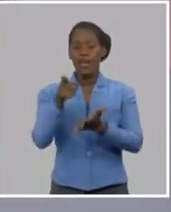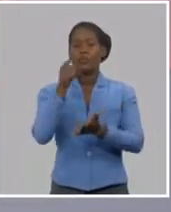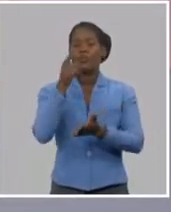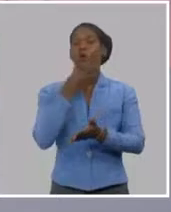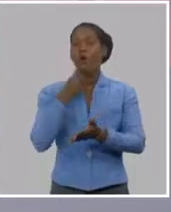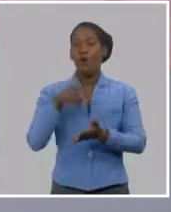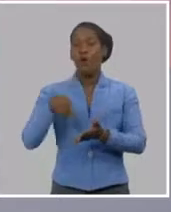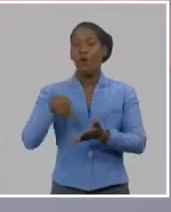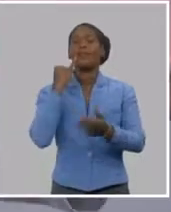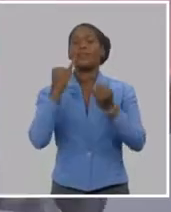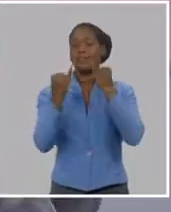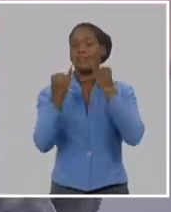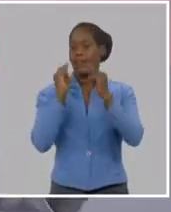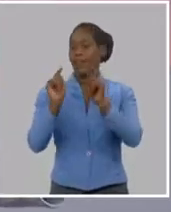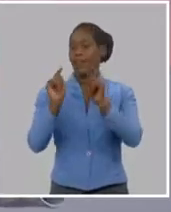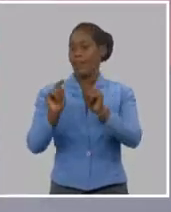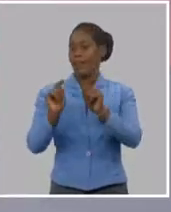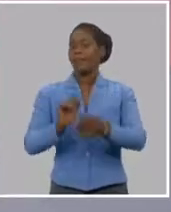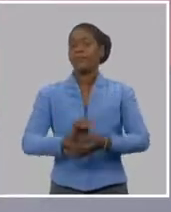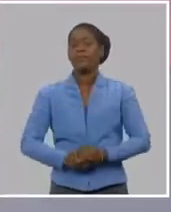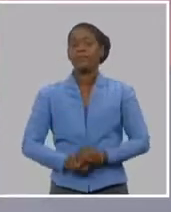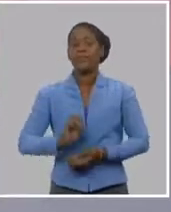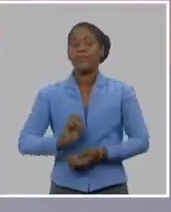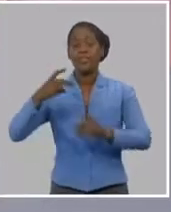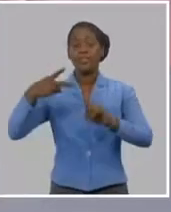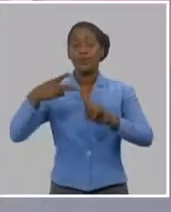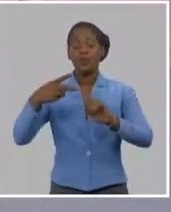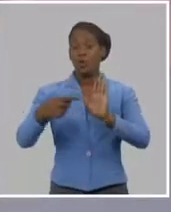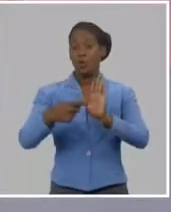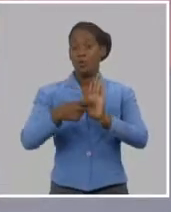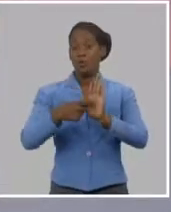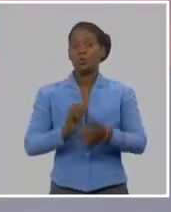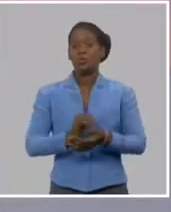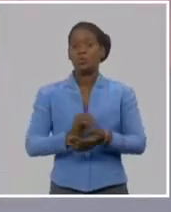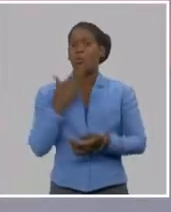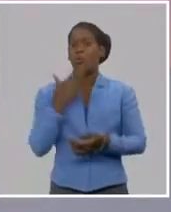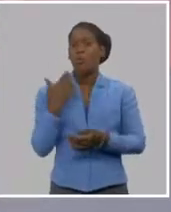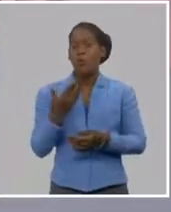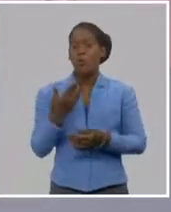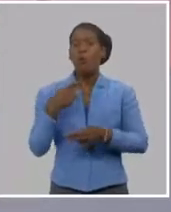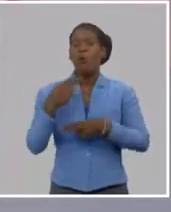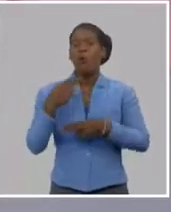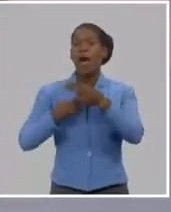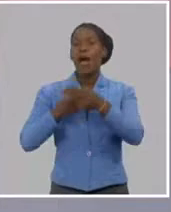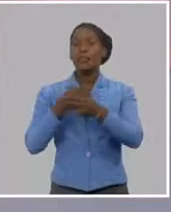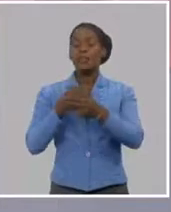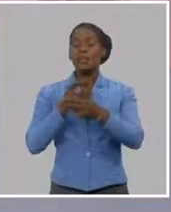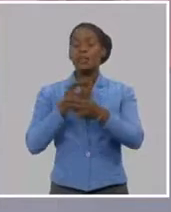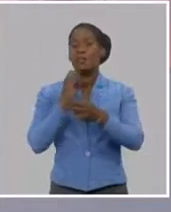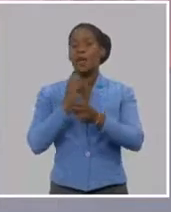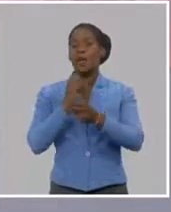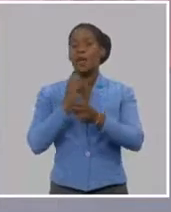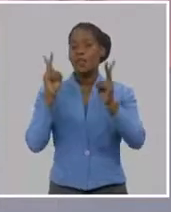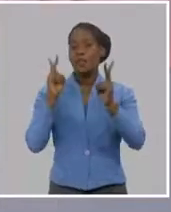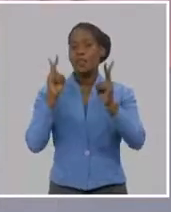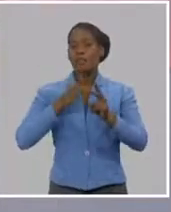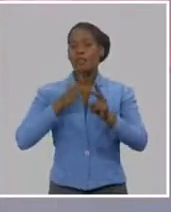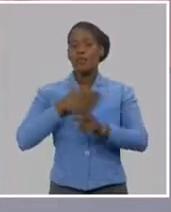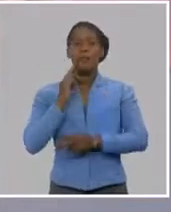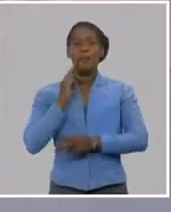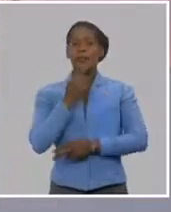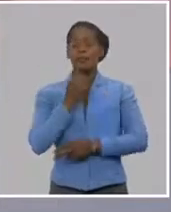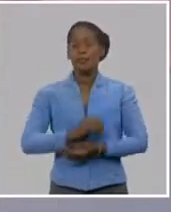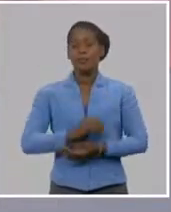cuenta la singularidad de Martí y tenerlo en cuenta porque es una realidad, no es solo parte de un discurso,